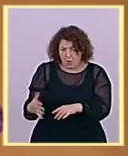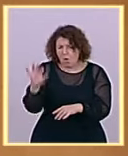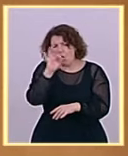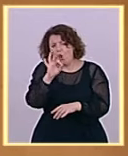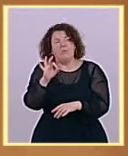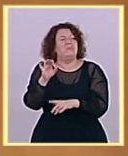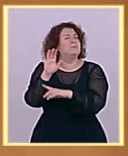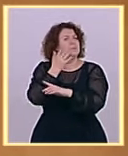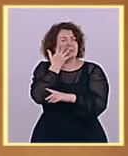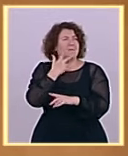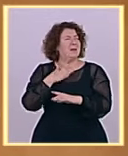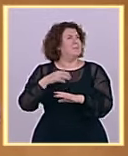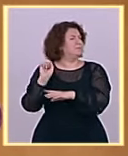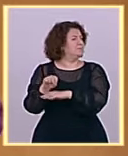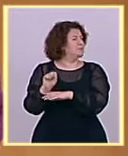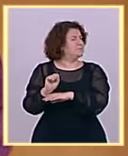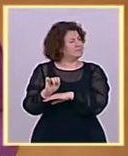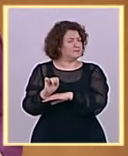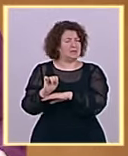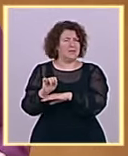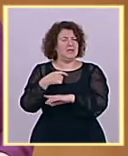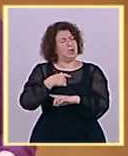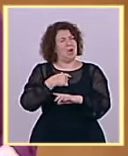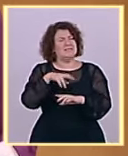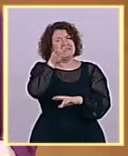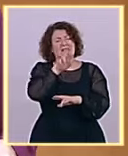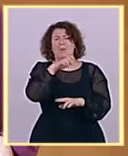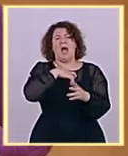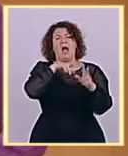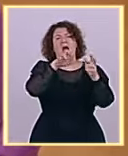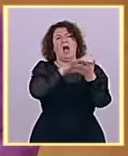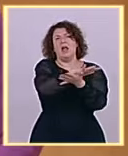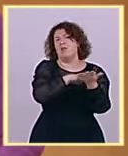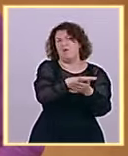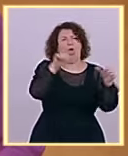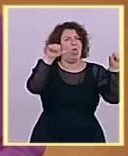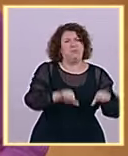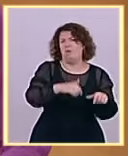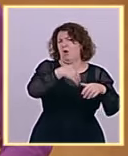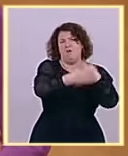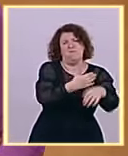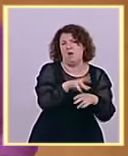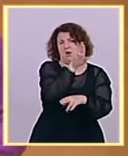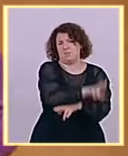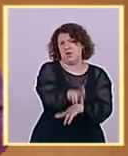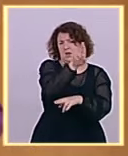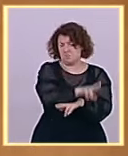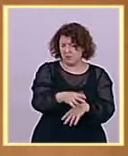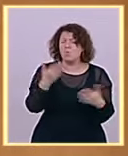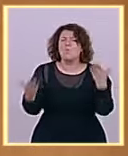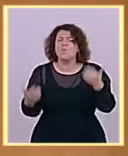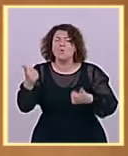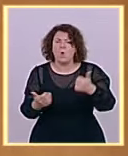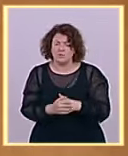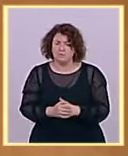al catastrofismo. Decirle, señoría, que las cuentas son muy importantes. Usted decía anteriormente que el